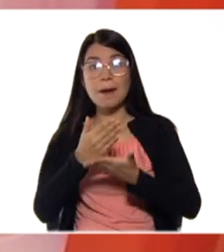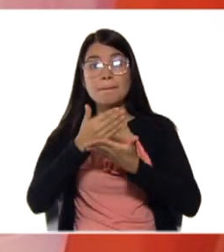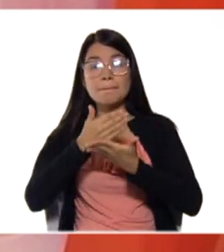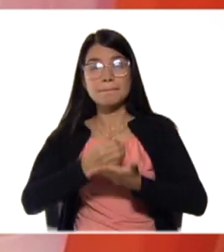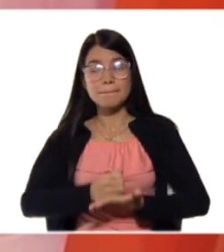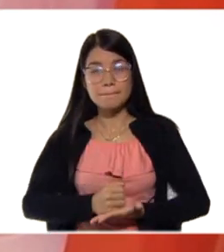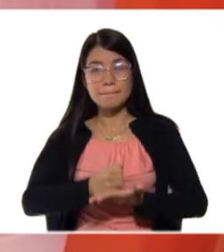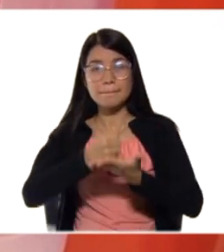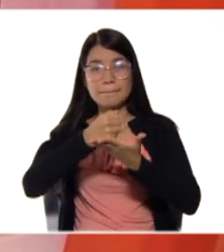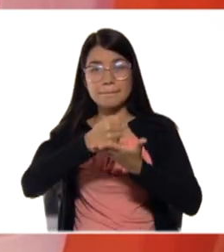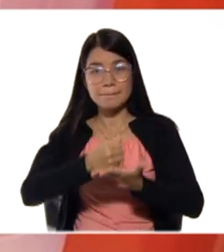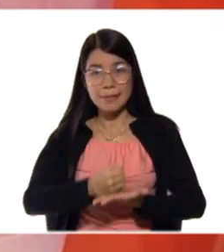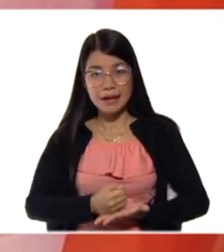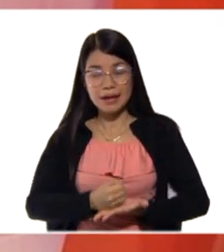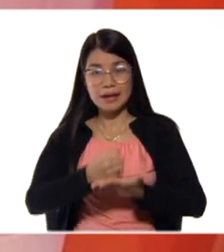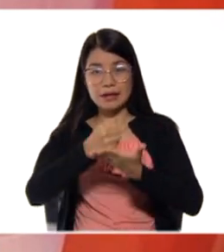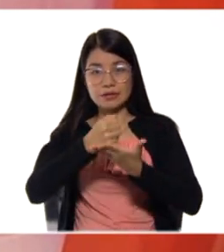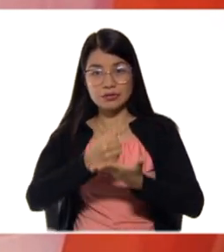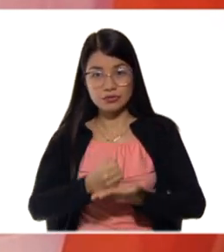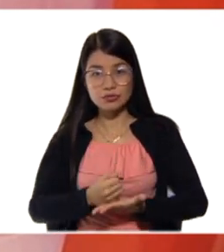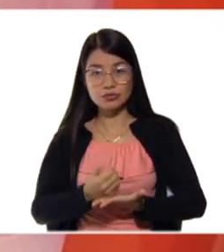capacidad? Todo eso.